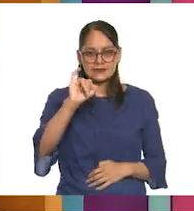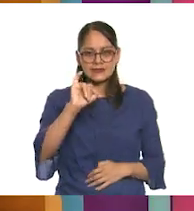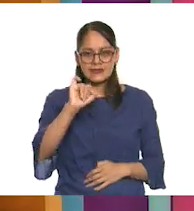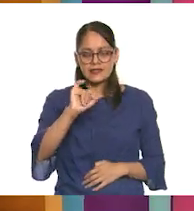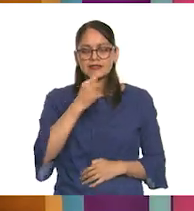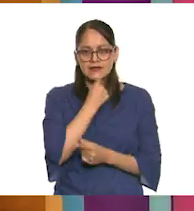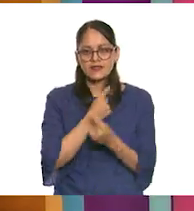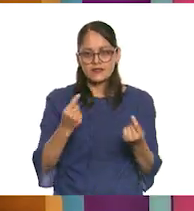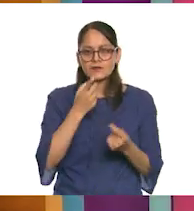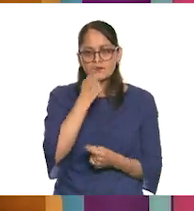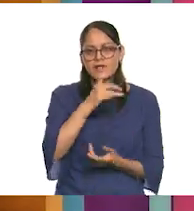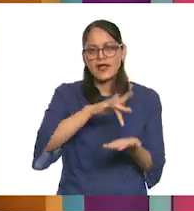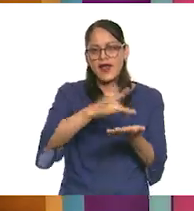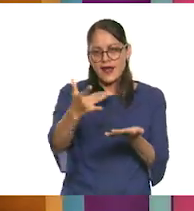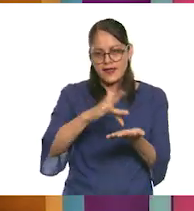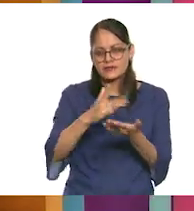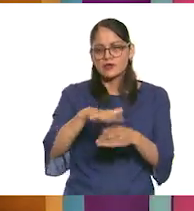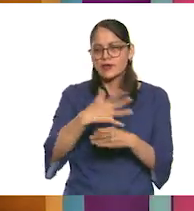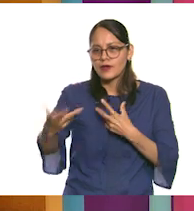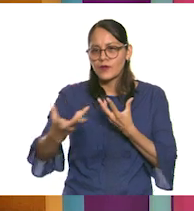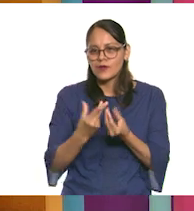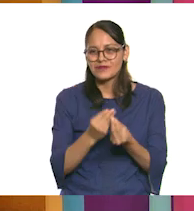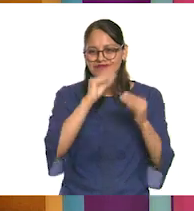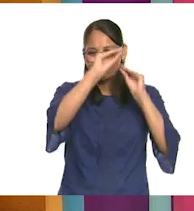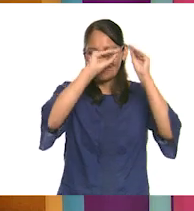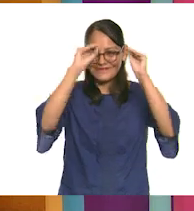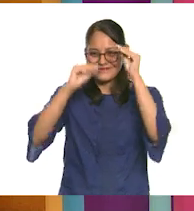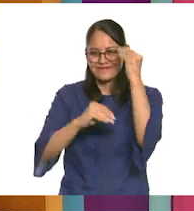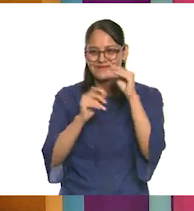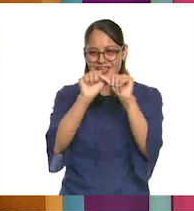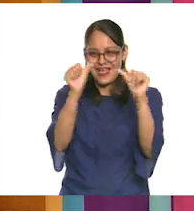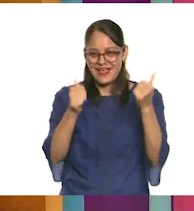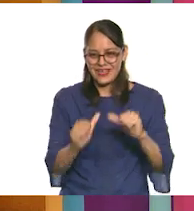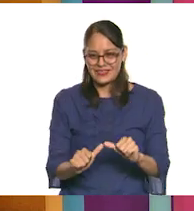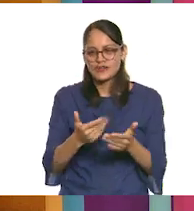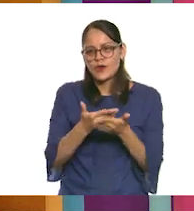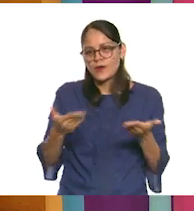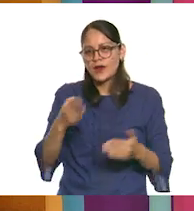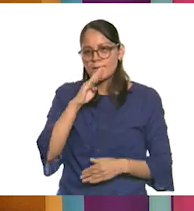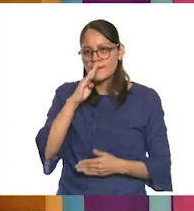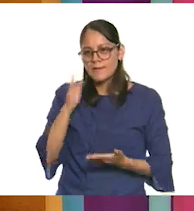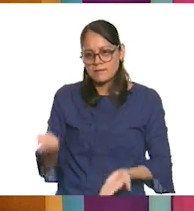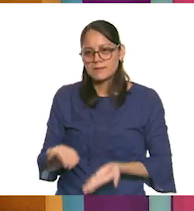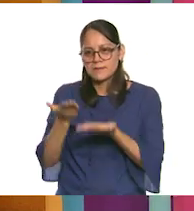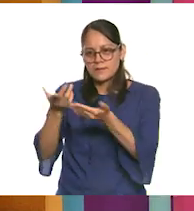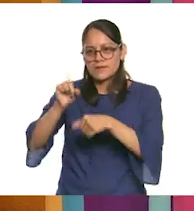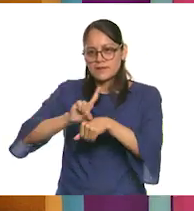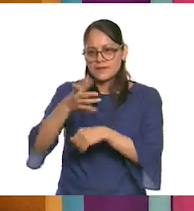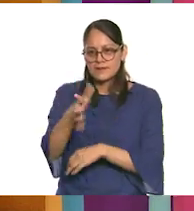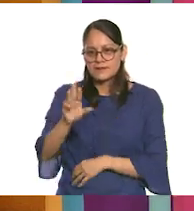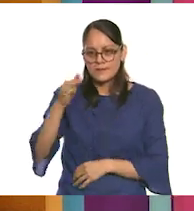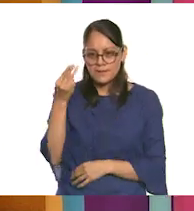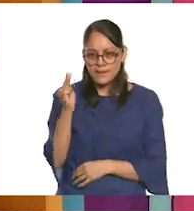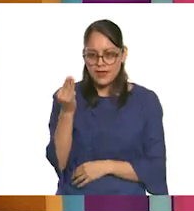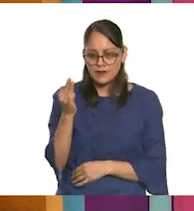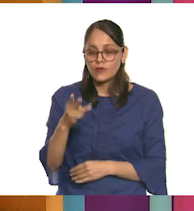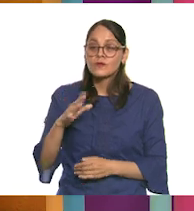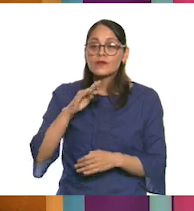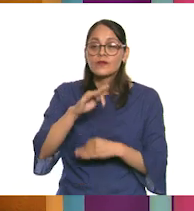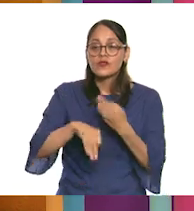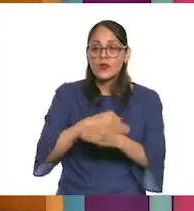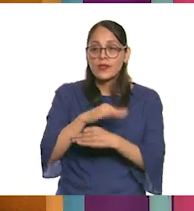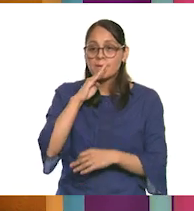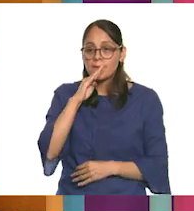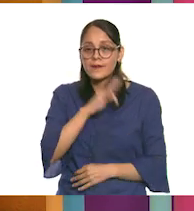decirles que gracias por que hicimos juntos esta instalación artística y celebramos a nuestras mamás este 10 de mayo. Muchas felicidades a todas